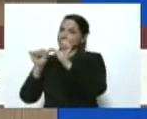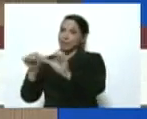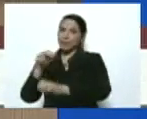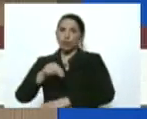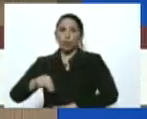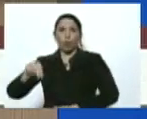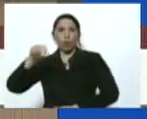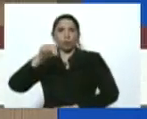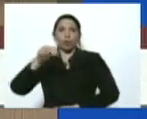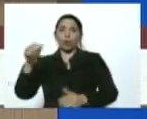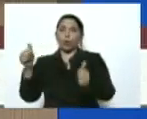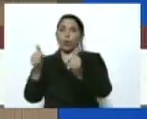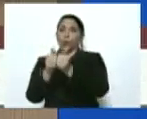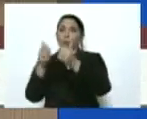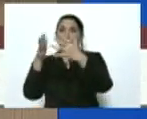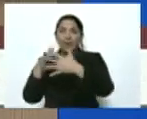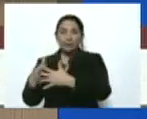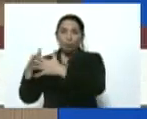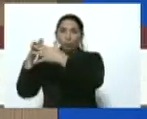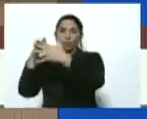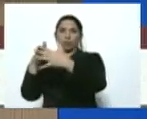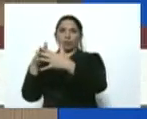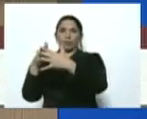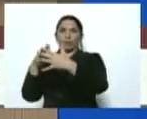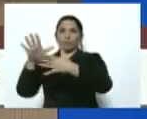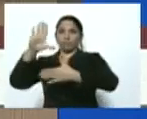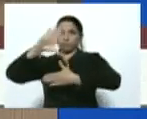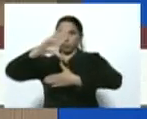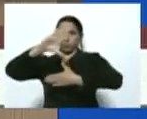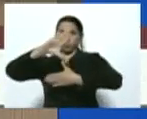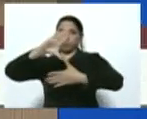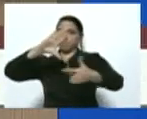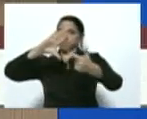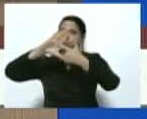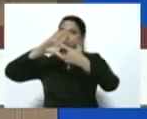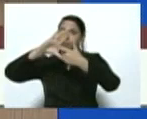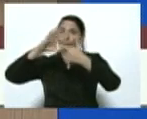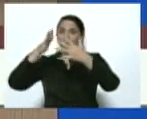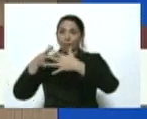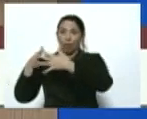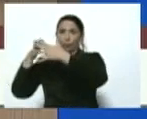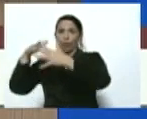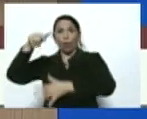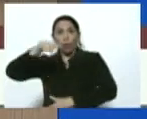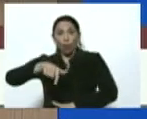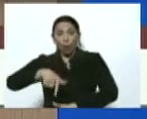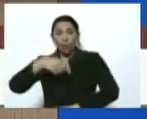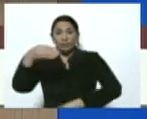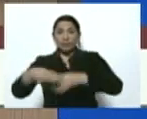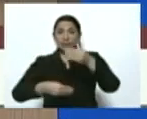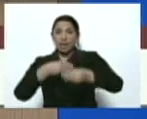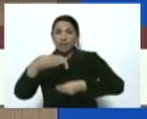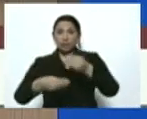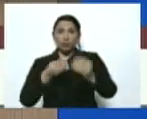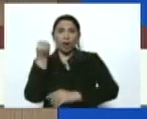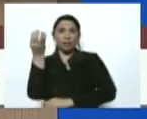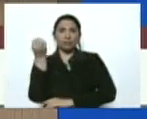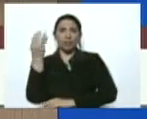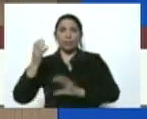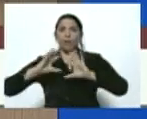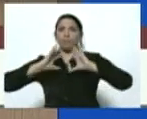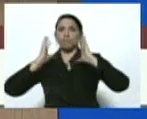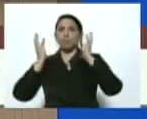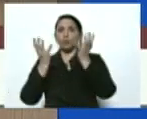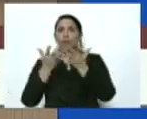con los Estados Unidos de Norteamérica así que hoy se realizó esta Asamblea Mundial de la